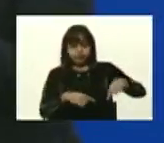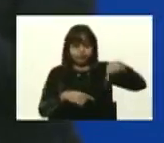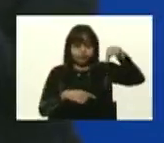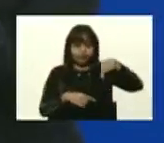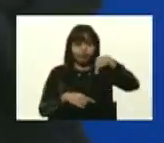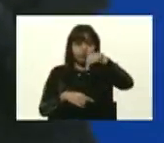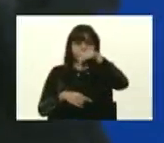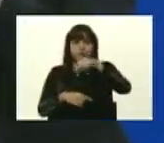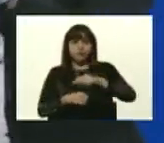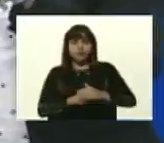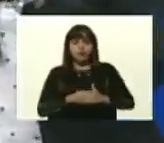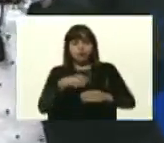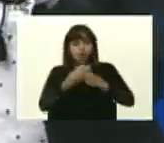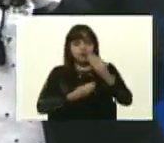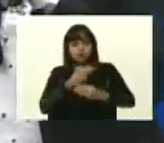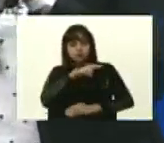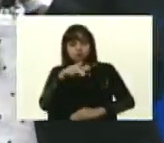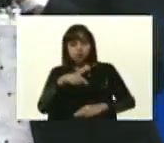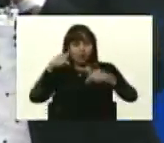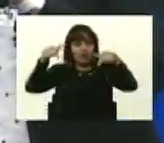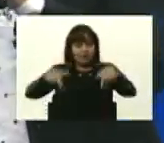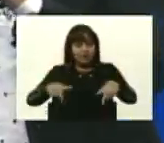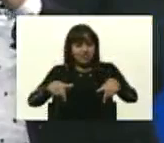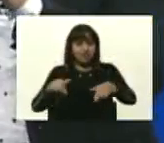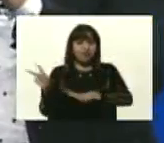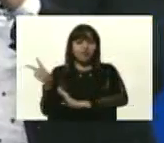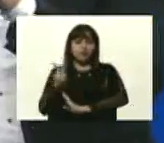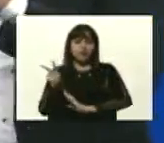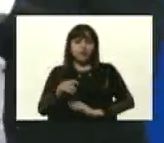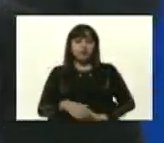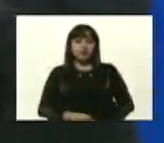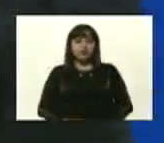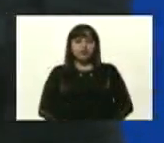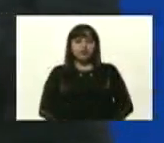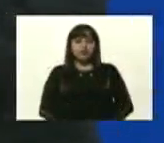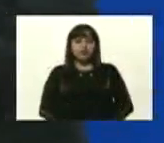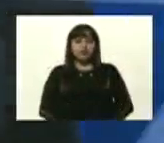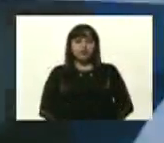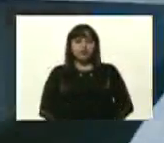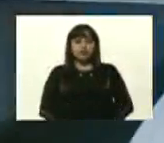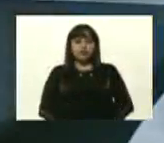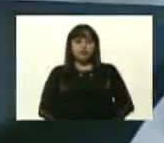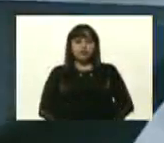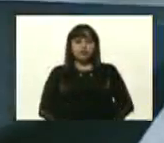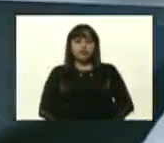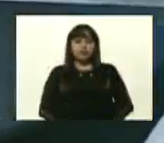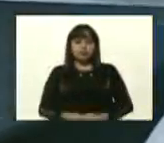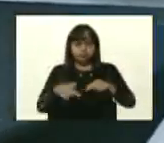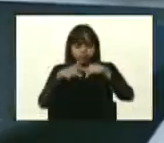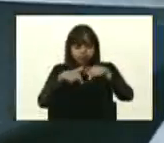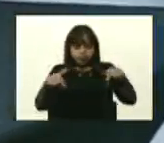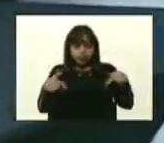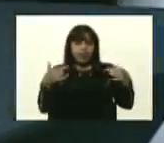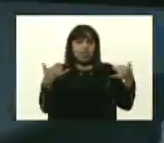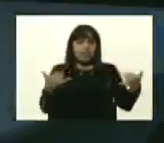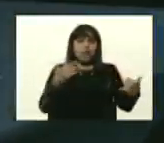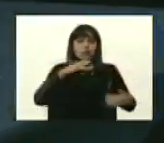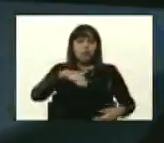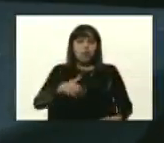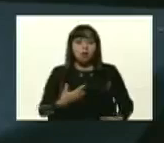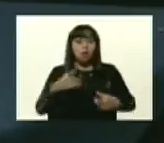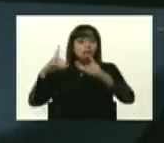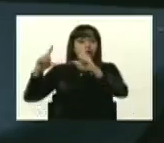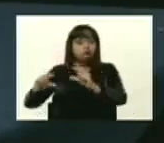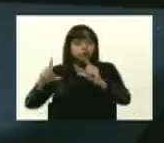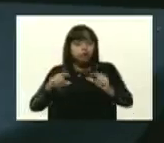los hacemos nosotros aquí en Venezuela. De manera que ya por ahí podemos disminuir